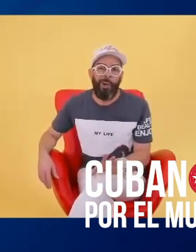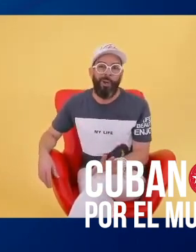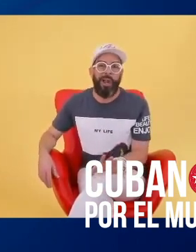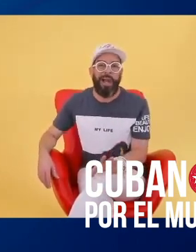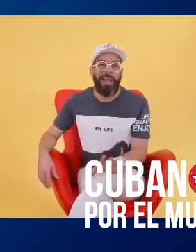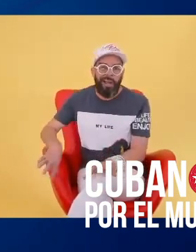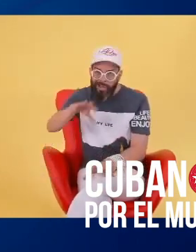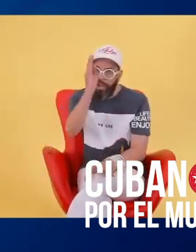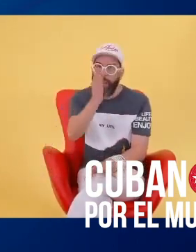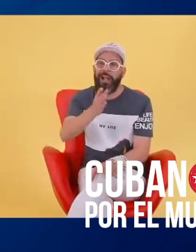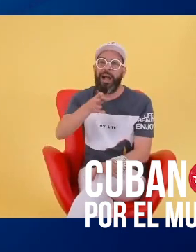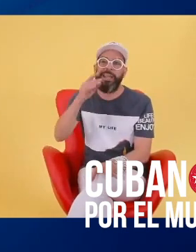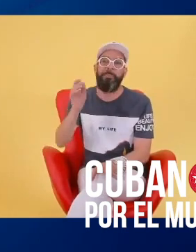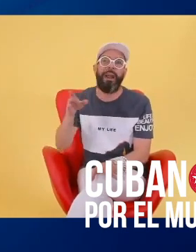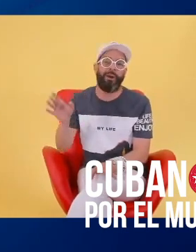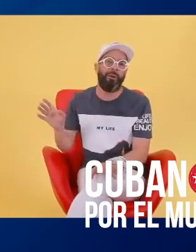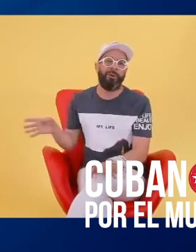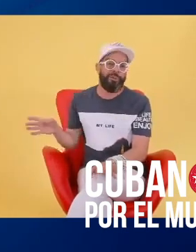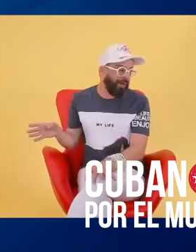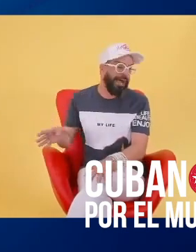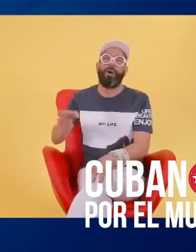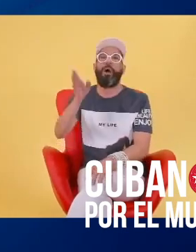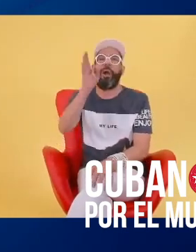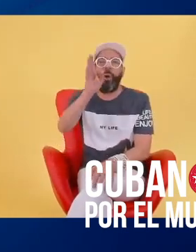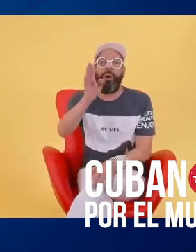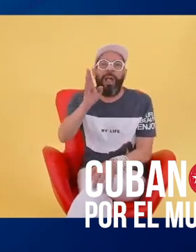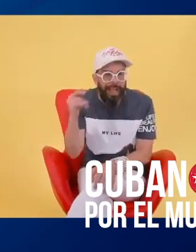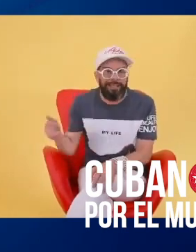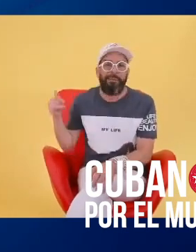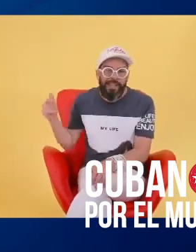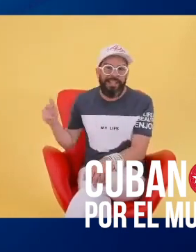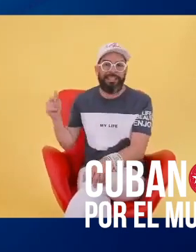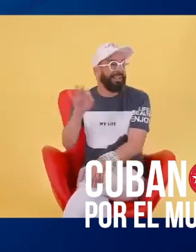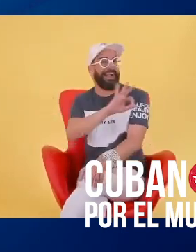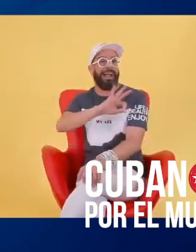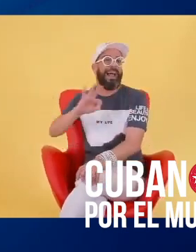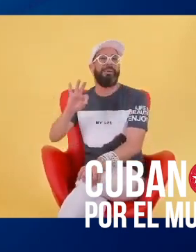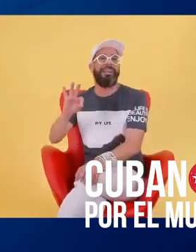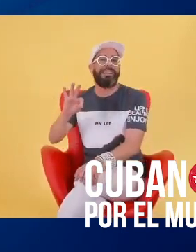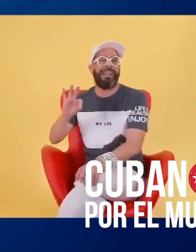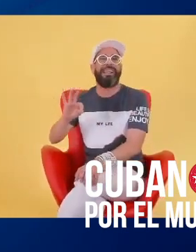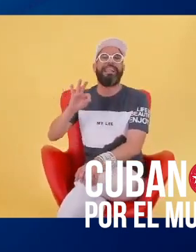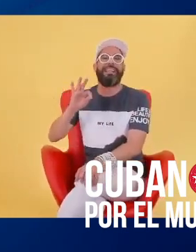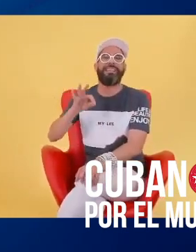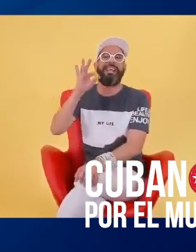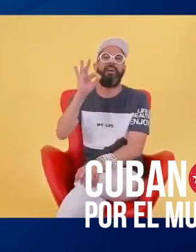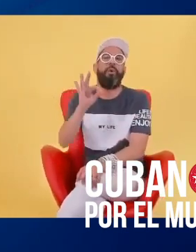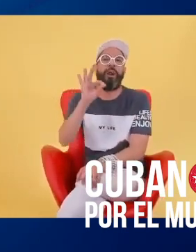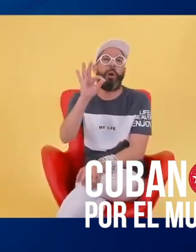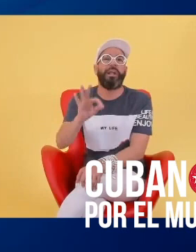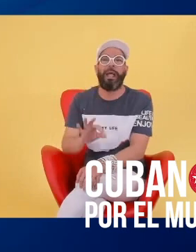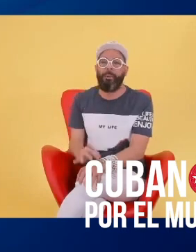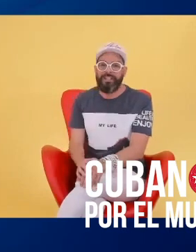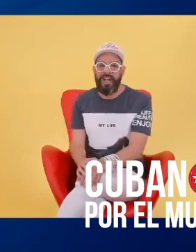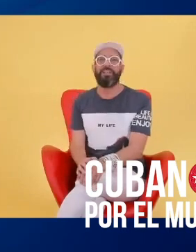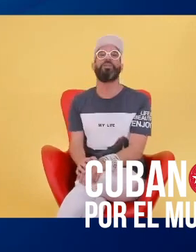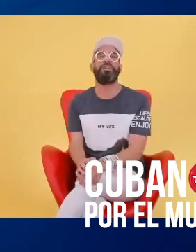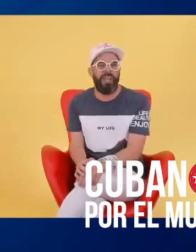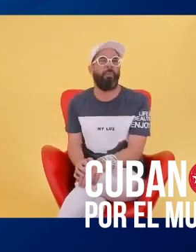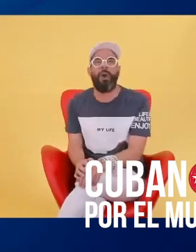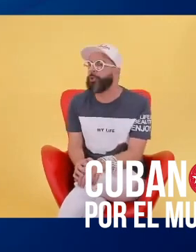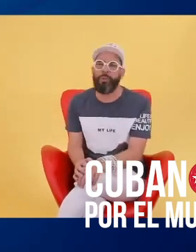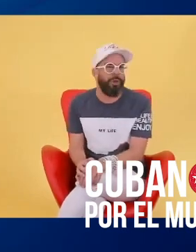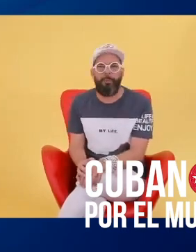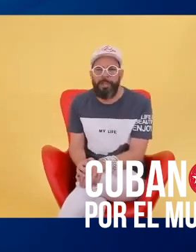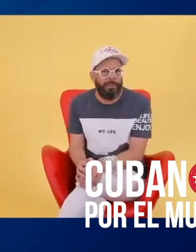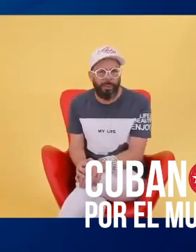acuérdate lo que dijo Canel, las calles para los revolucionarios. Bueno, él te miente descaradamente y te dice que es bueno lo que está pasando.